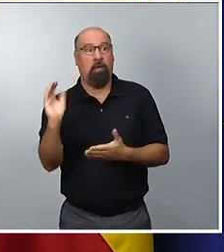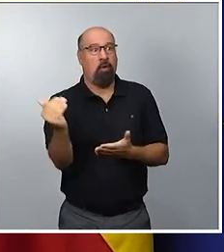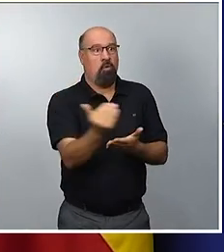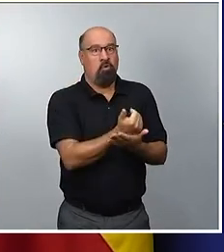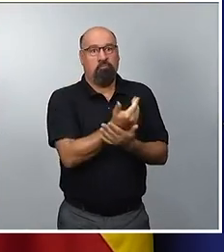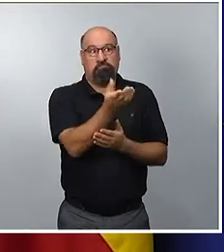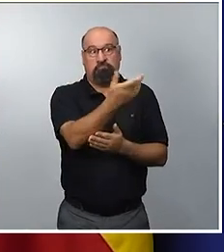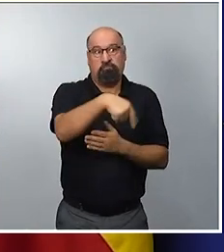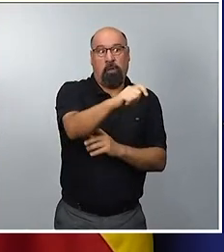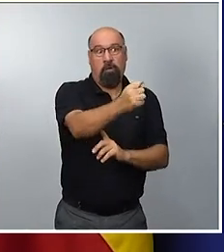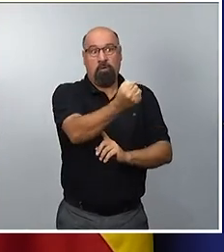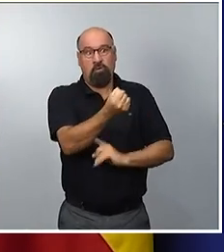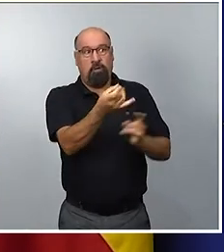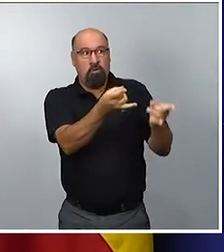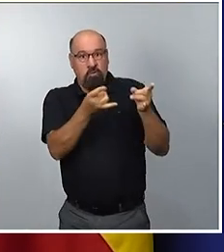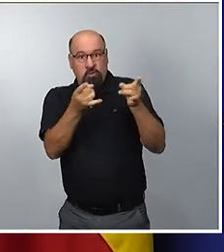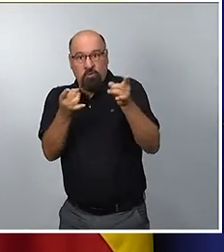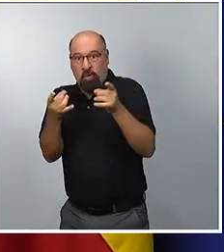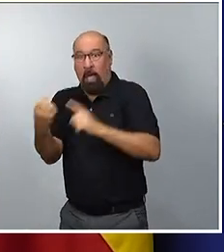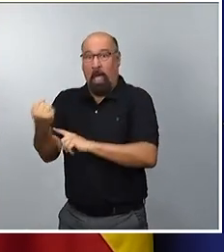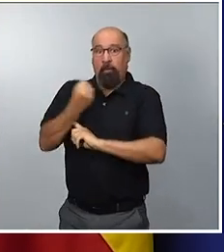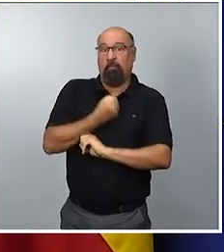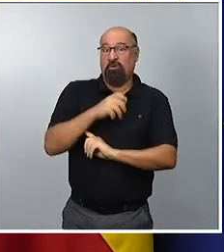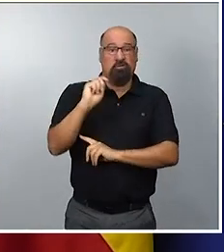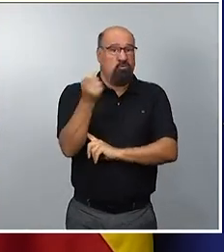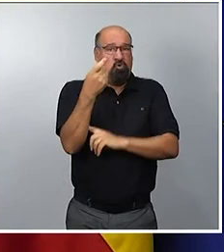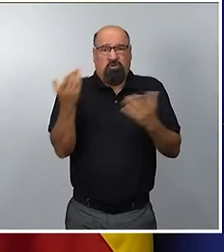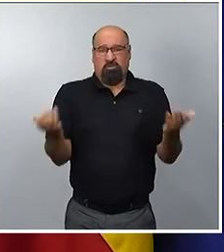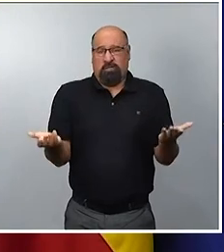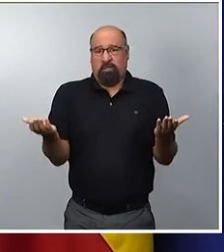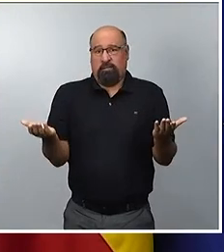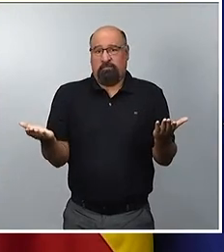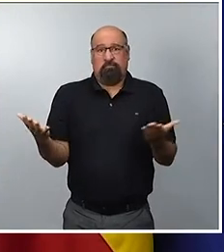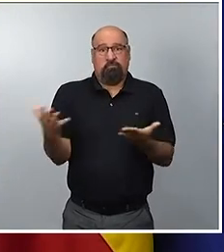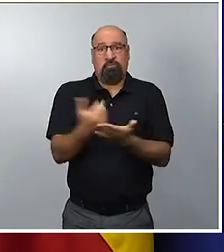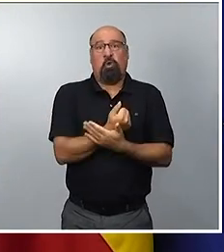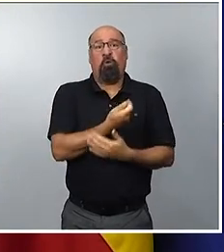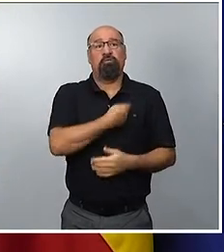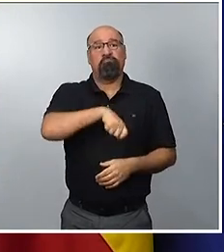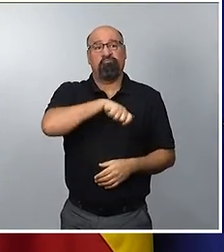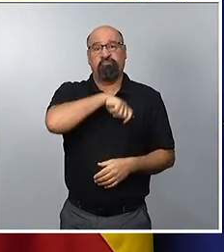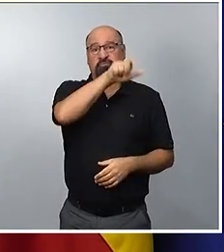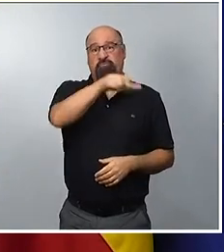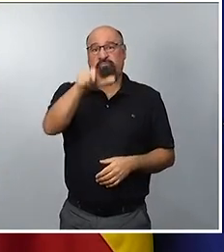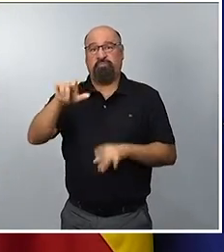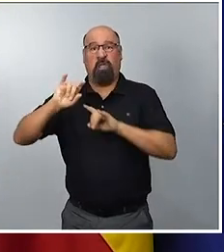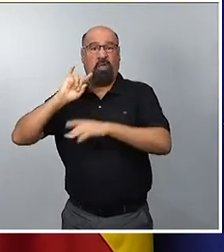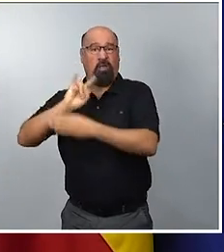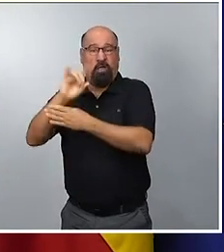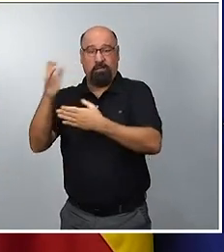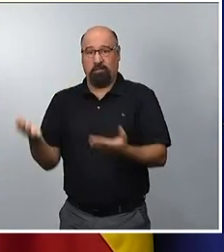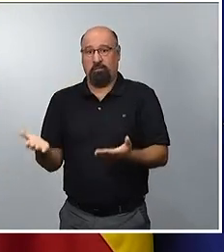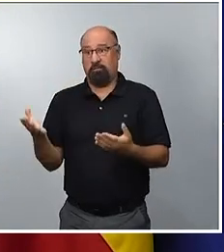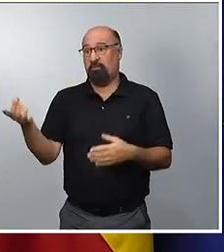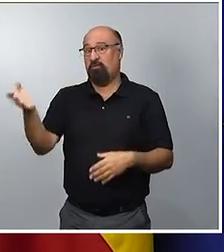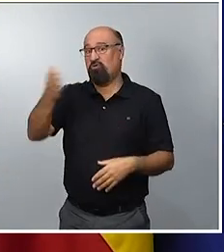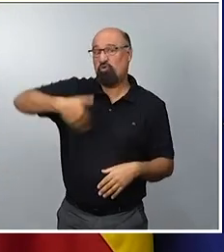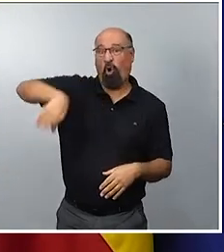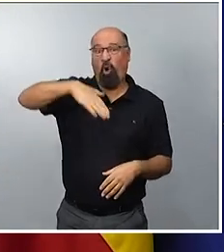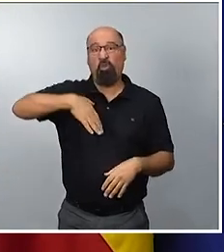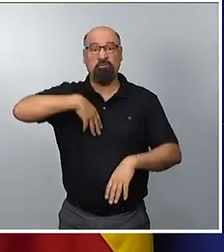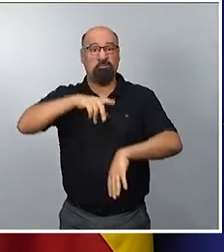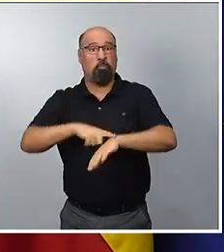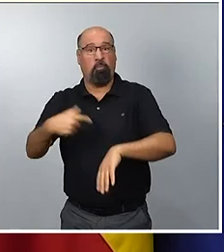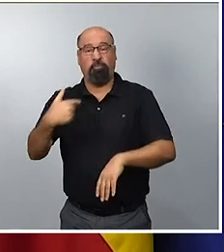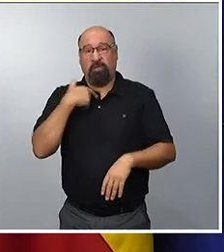apoyos, que no tiene esos apoyos, que está mintiendo a los españoles y que nos está haciendo perder el tiempo a todos. El Gobierno lo que